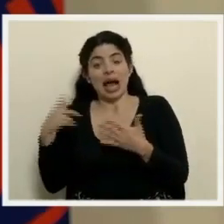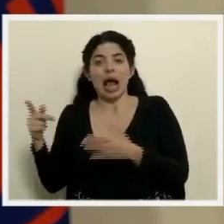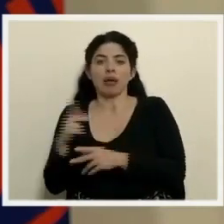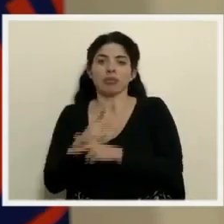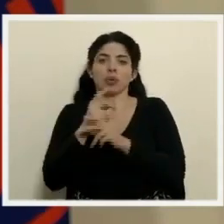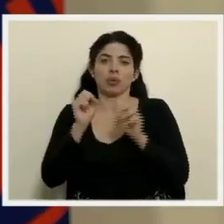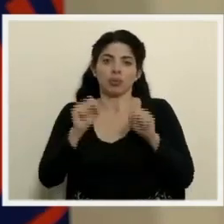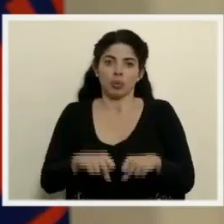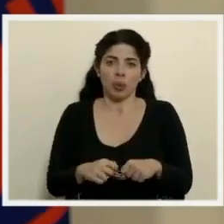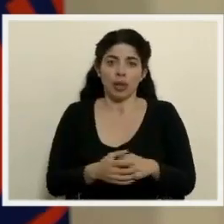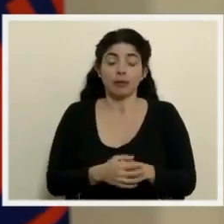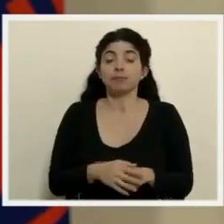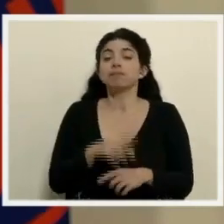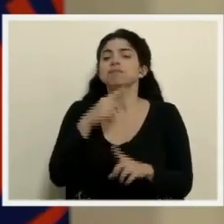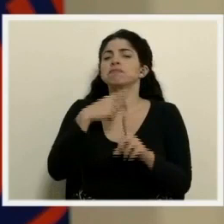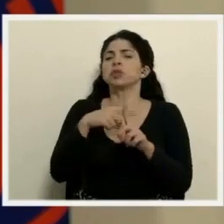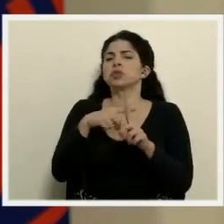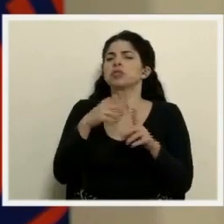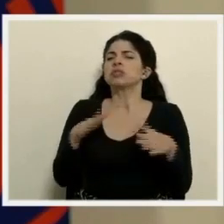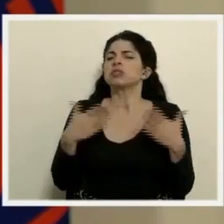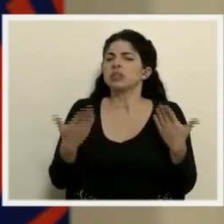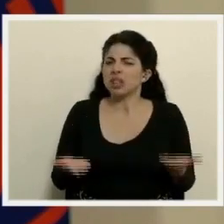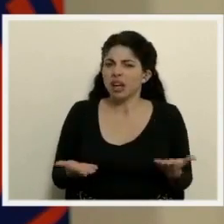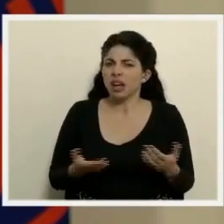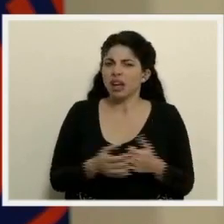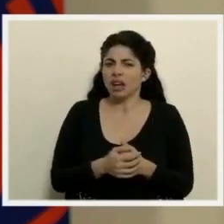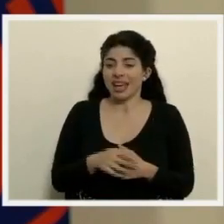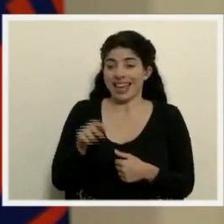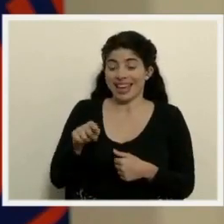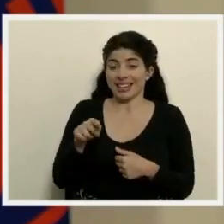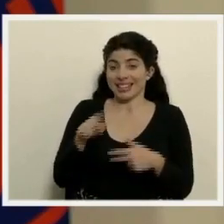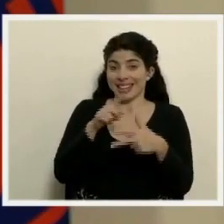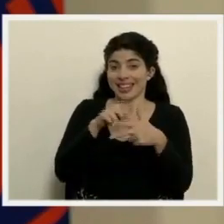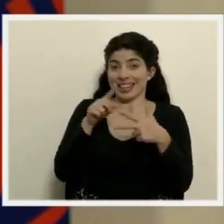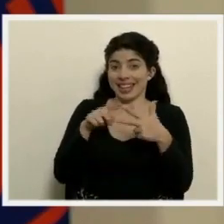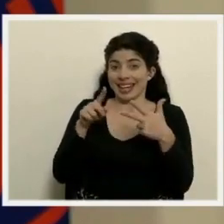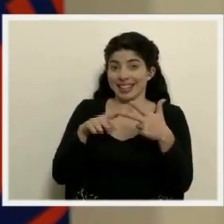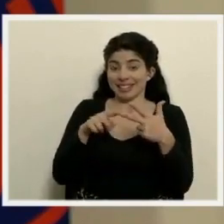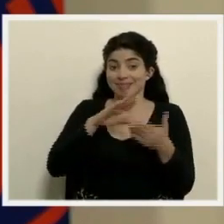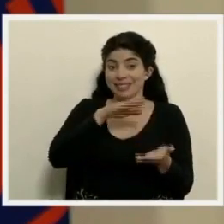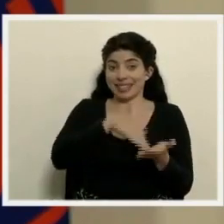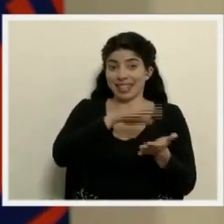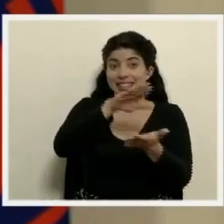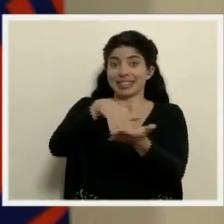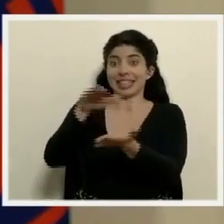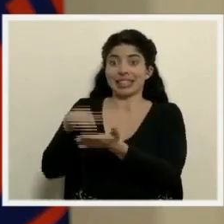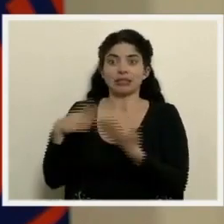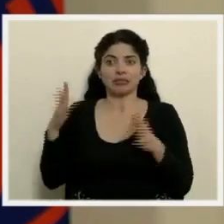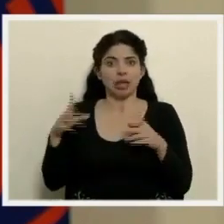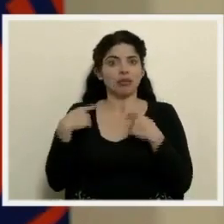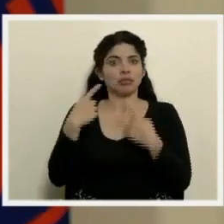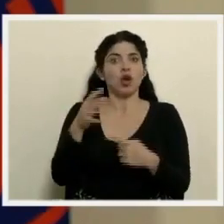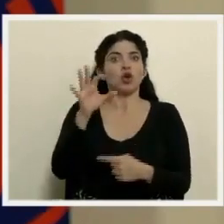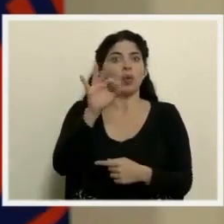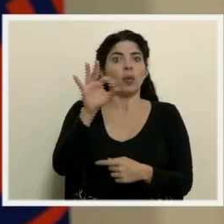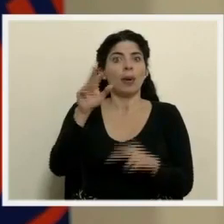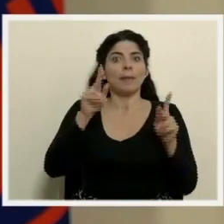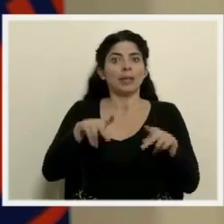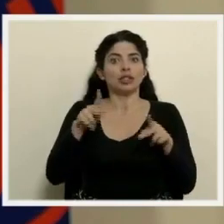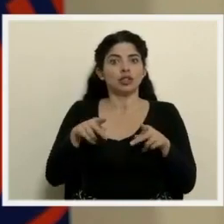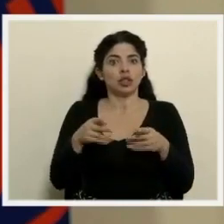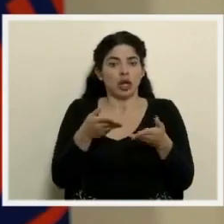Un elemento positivo es que en estos tres centros han permanecido 99 personas